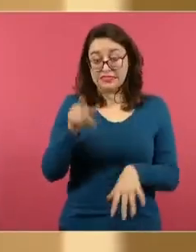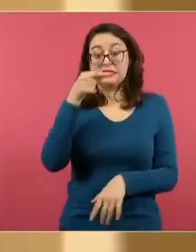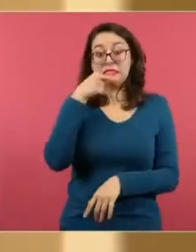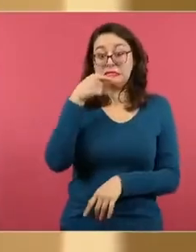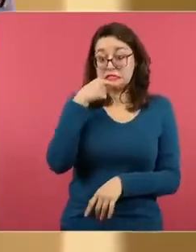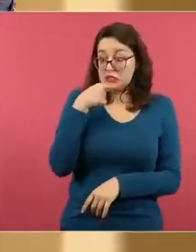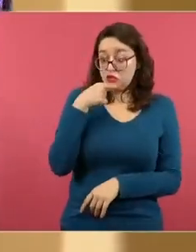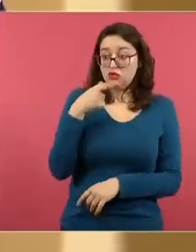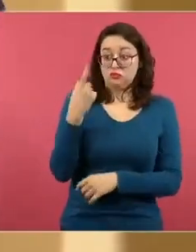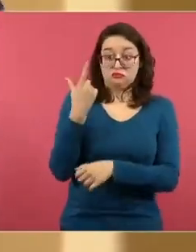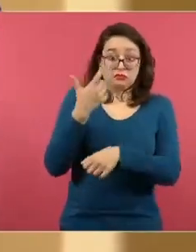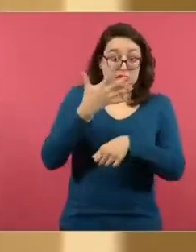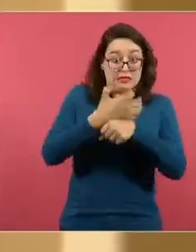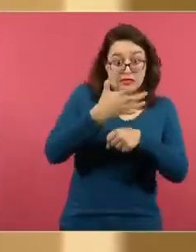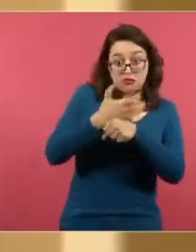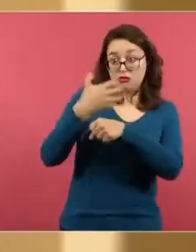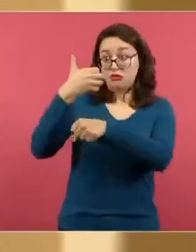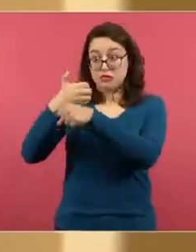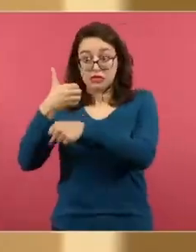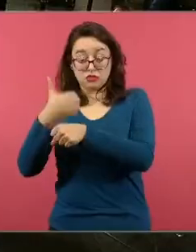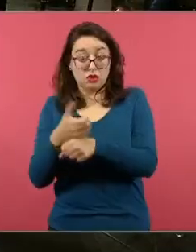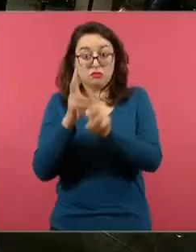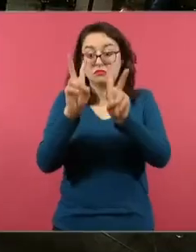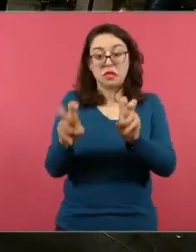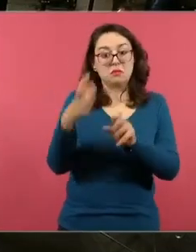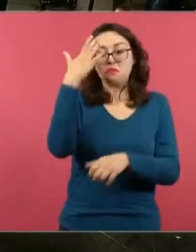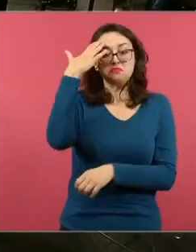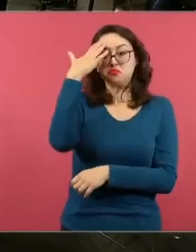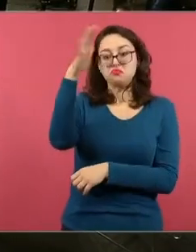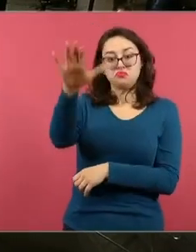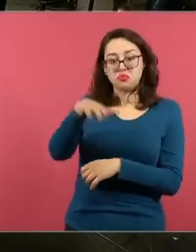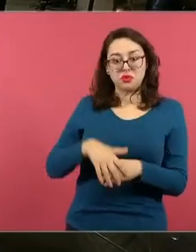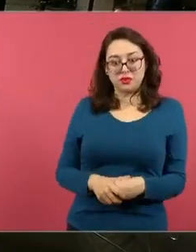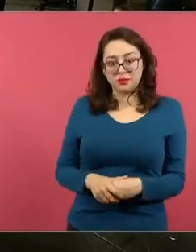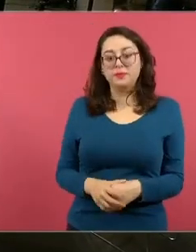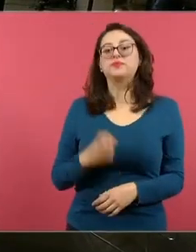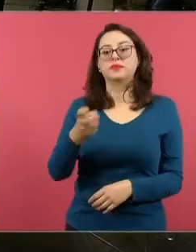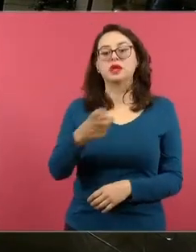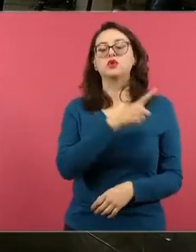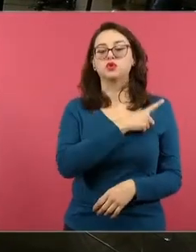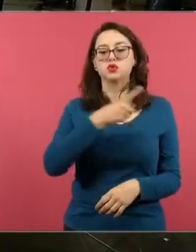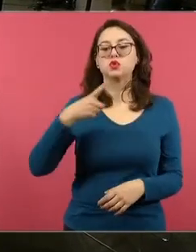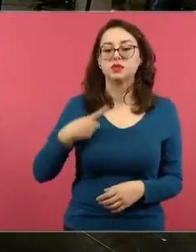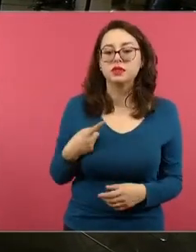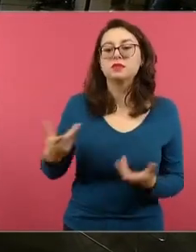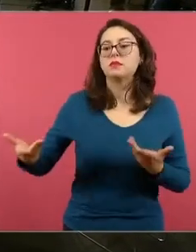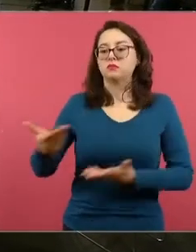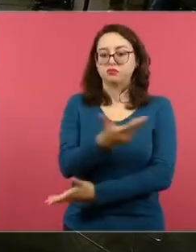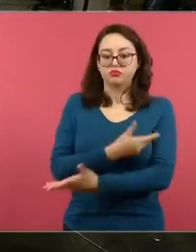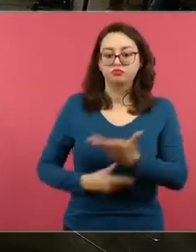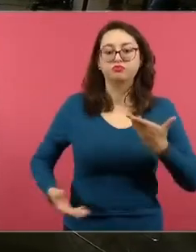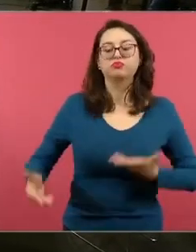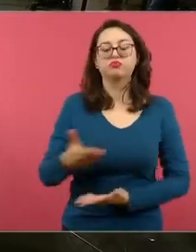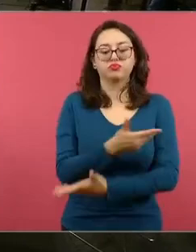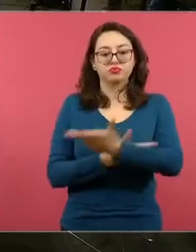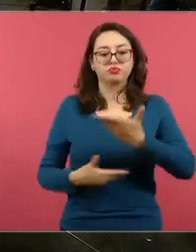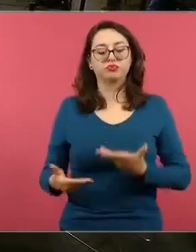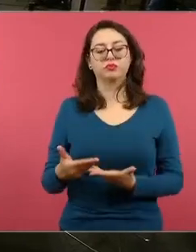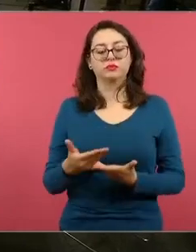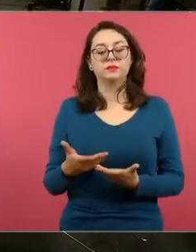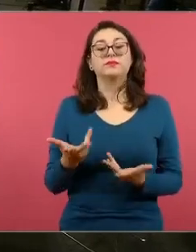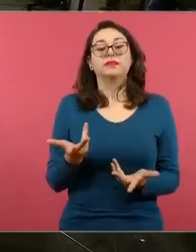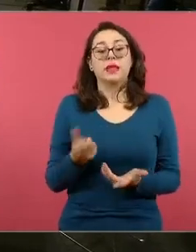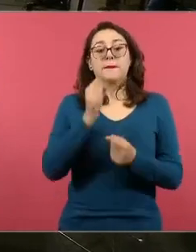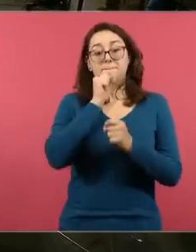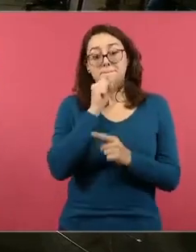situaciones a esa problemática que se está planteando y a situaciones reales que nos enfrentamos en el aula. Y sobre todo,